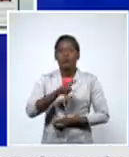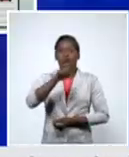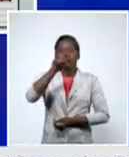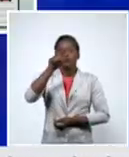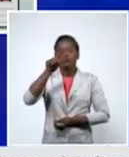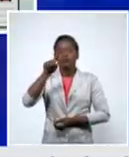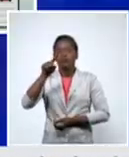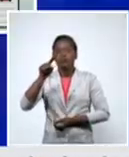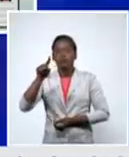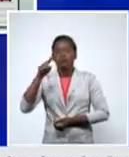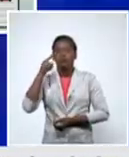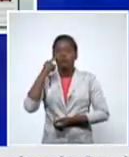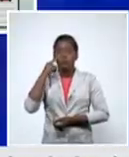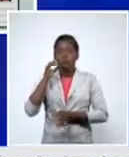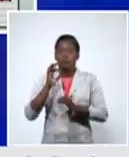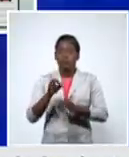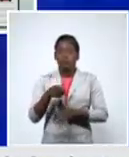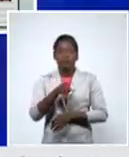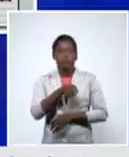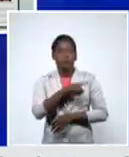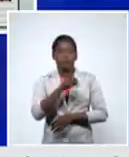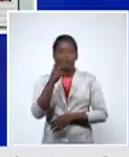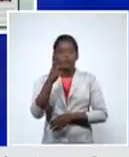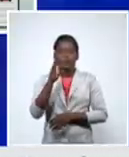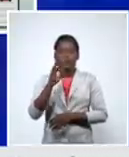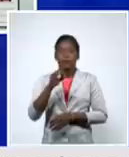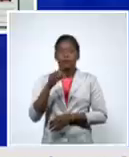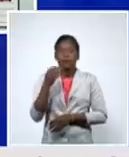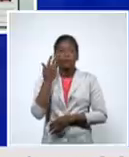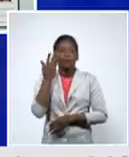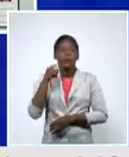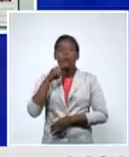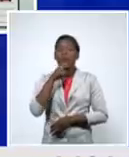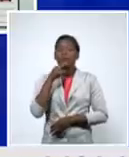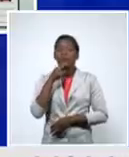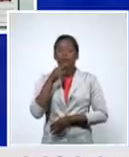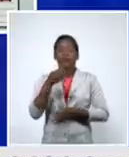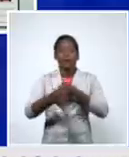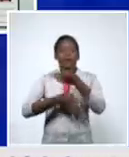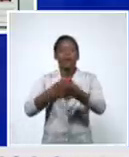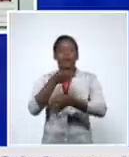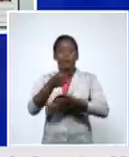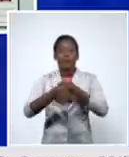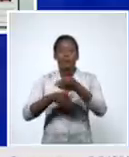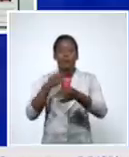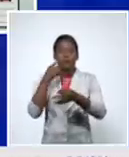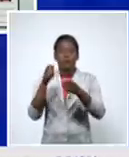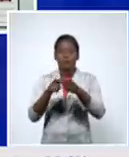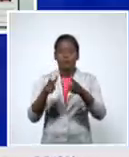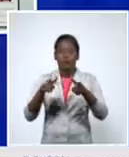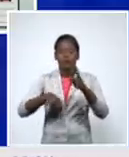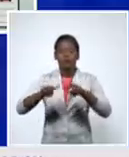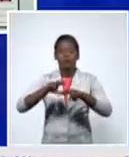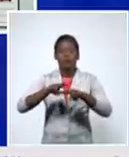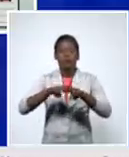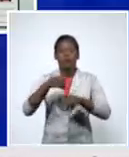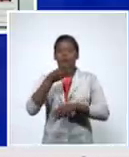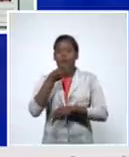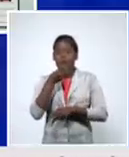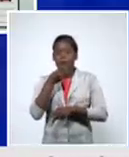se pudo ver en las barras rojas y La Habana Vieja San Miguel del Padrón